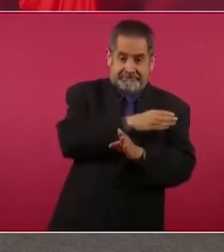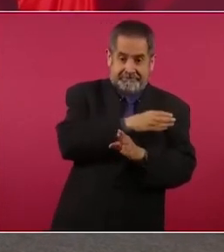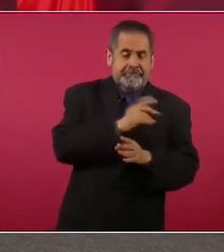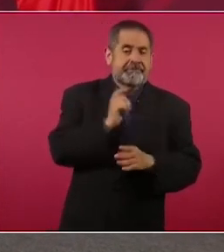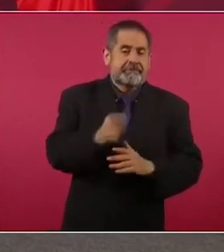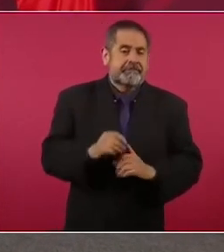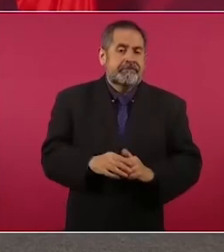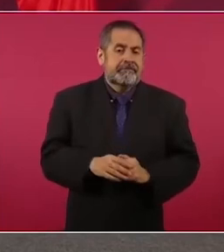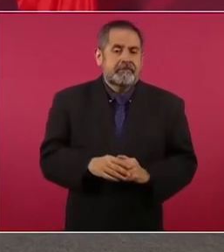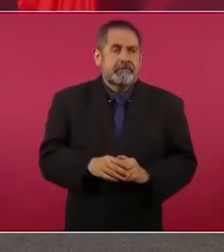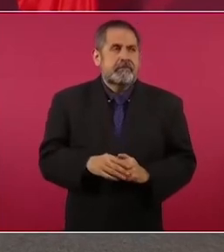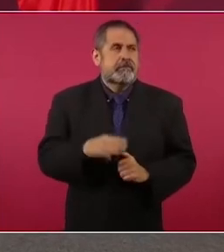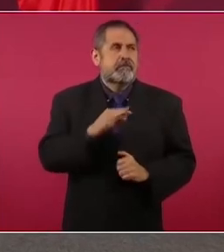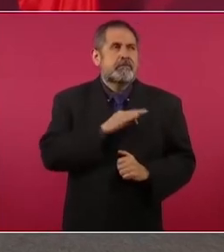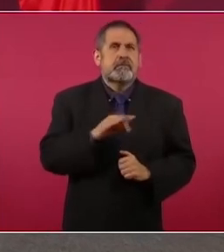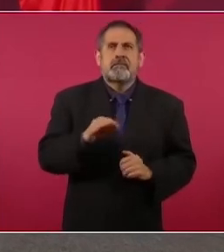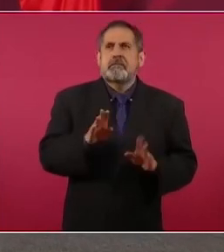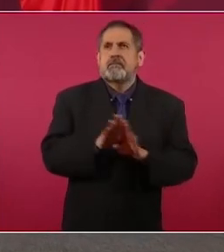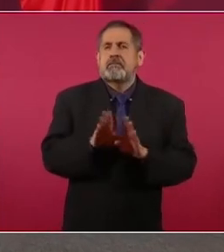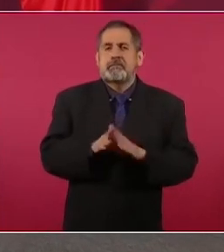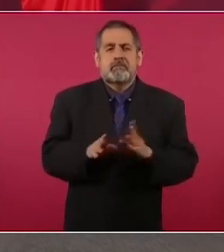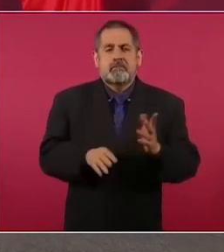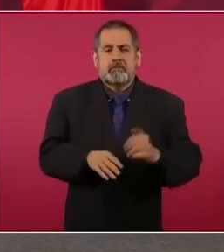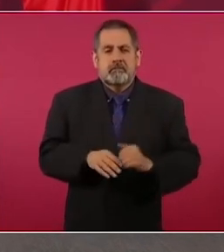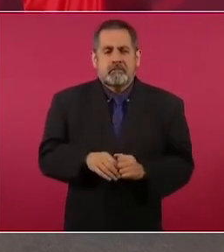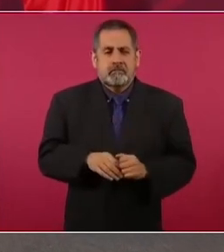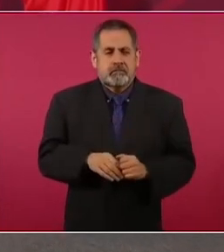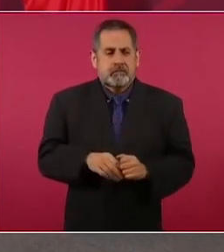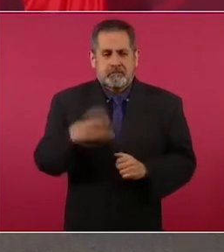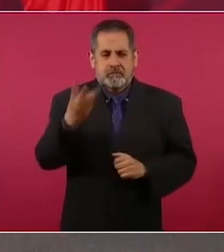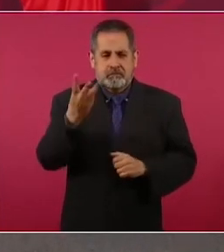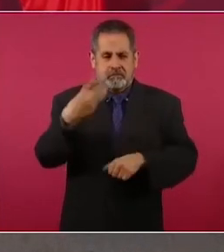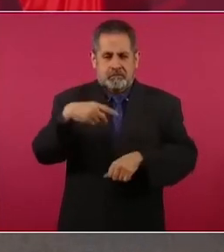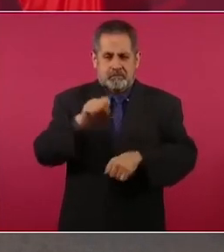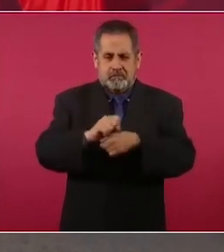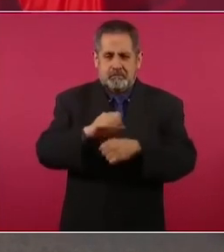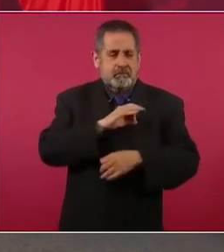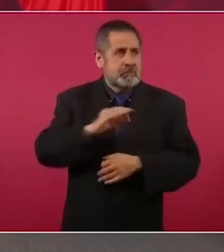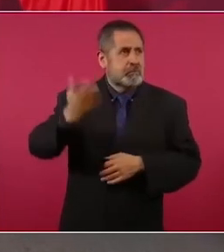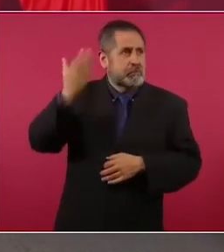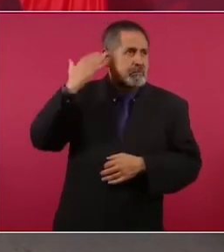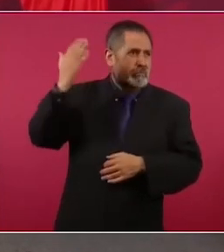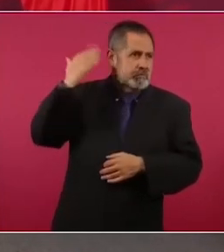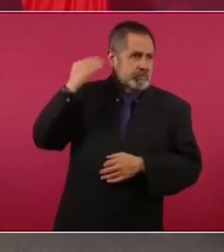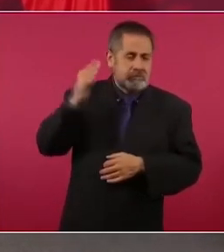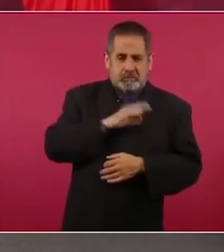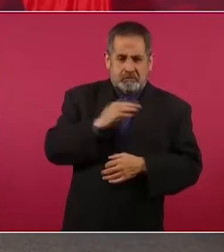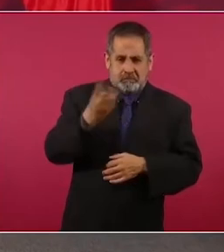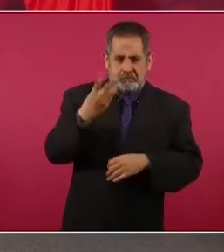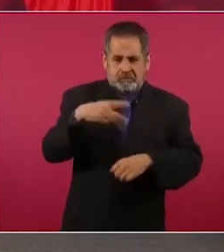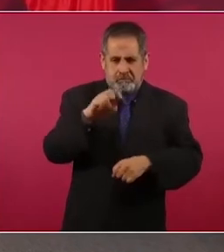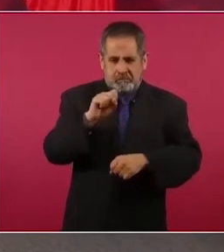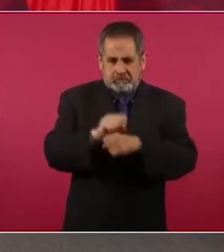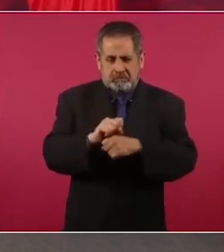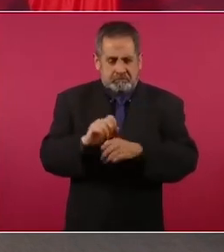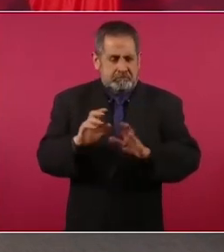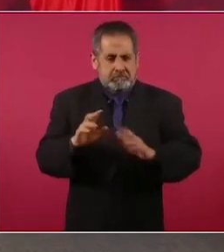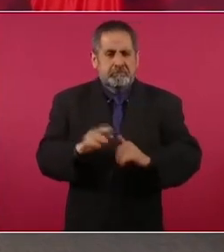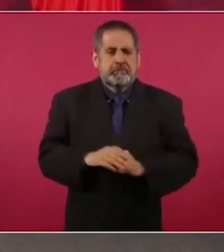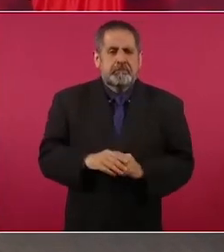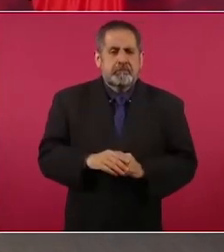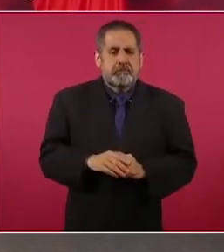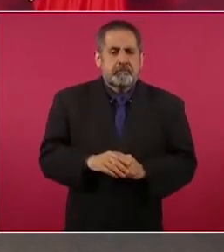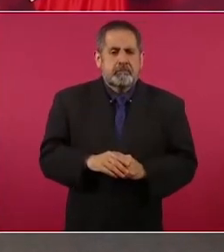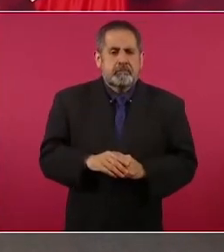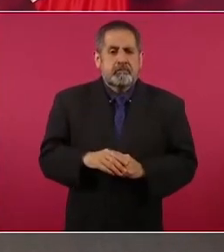Hace como tres semanas estábamos en